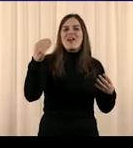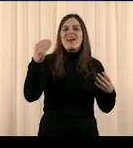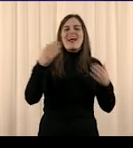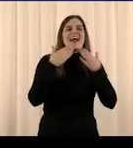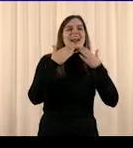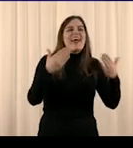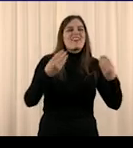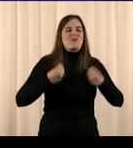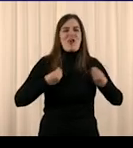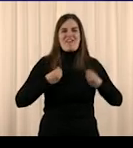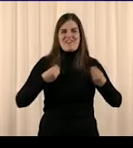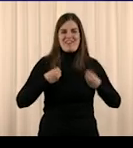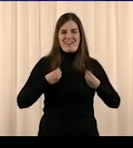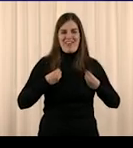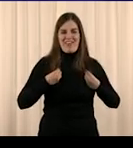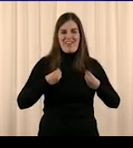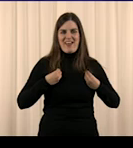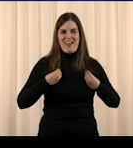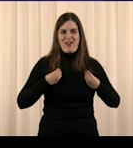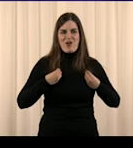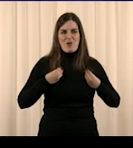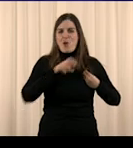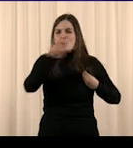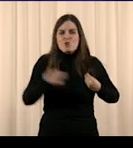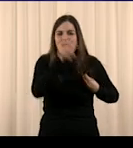de encontrar respuestas.